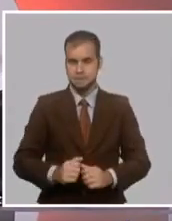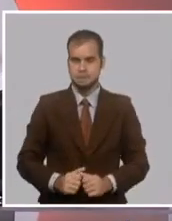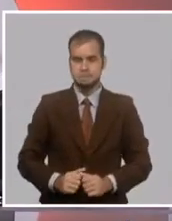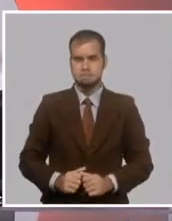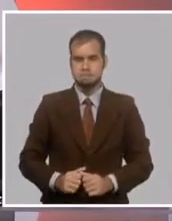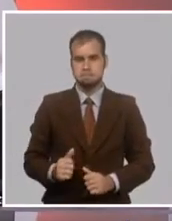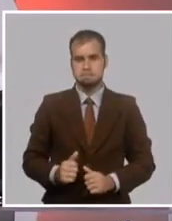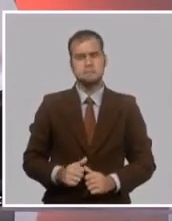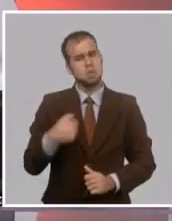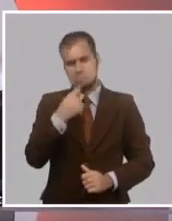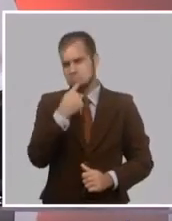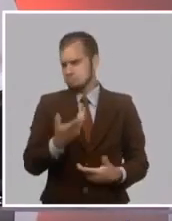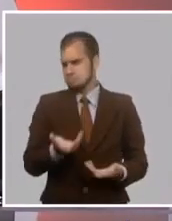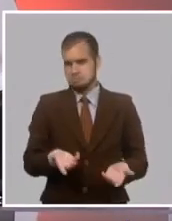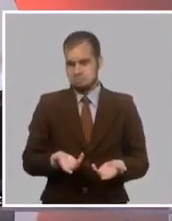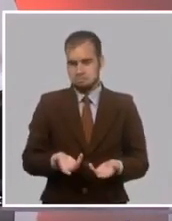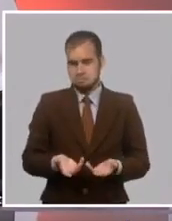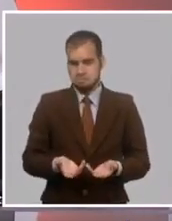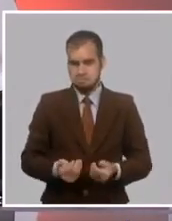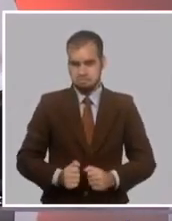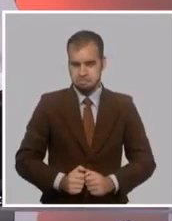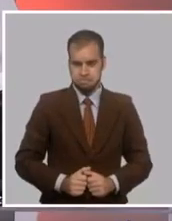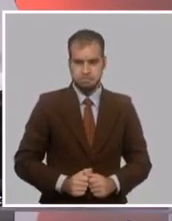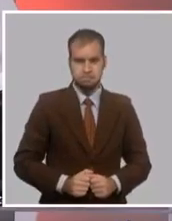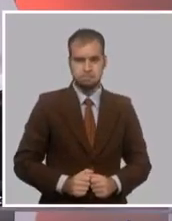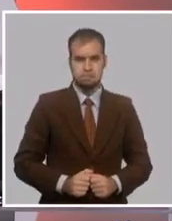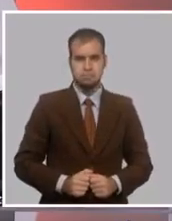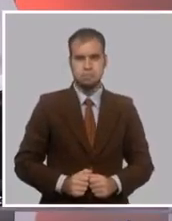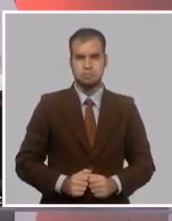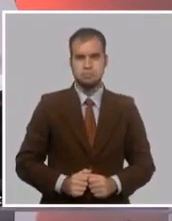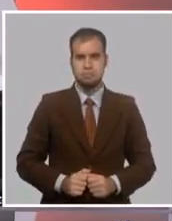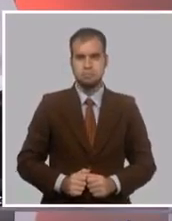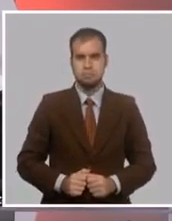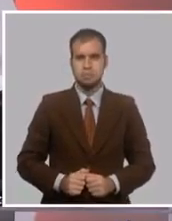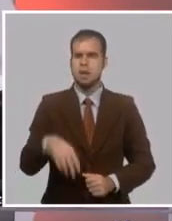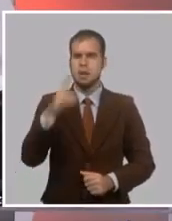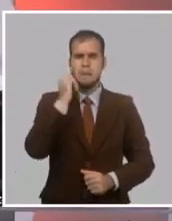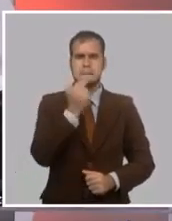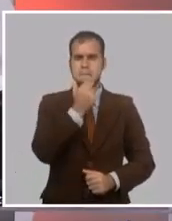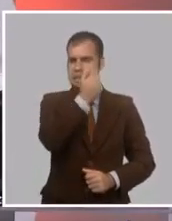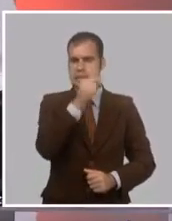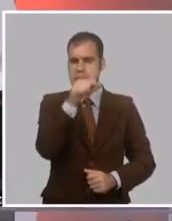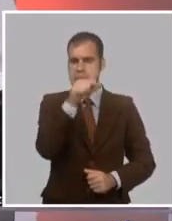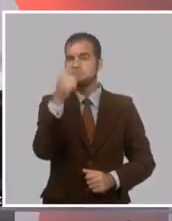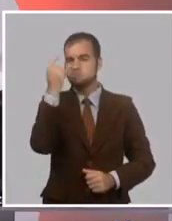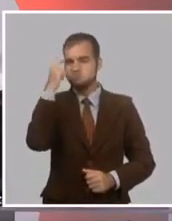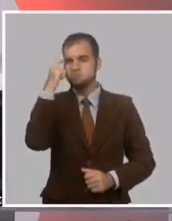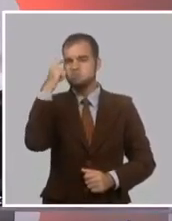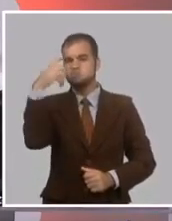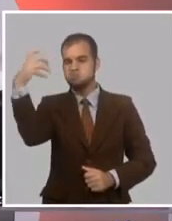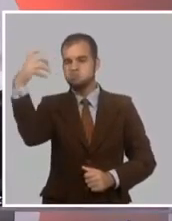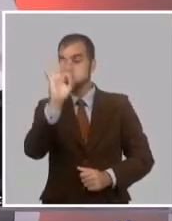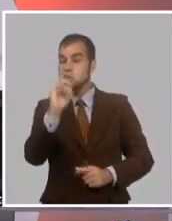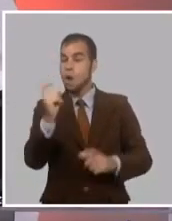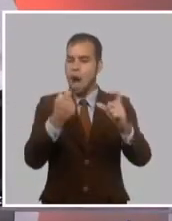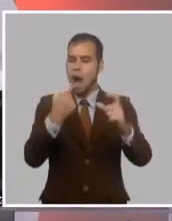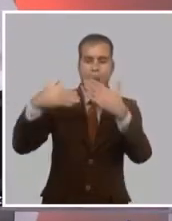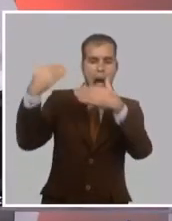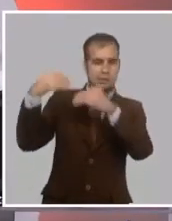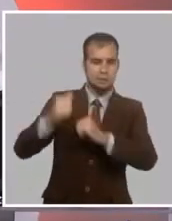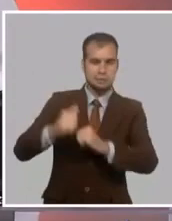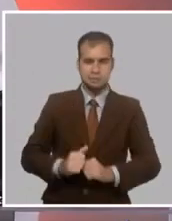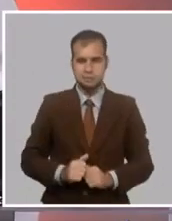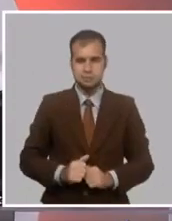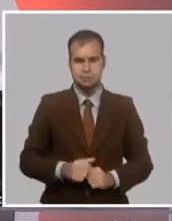Martí fue un estudioso aventajado de aquella guerra. Ya sabemos que inclusive